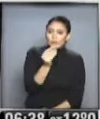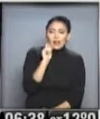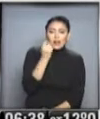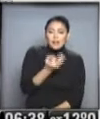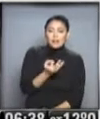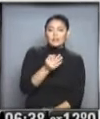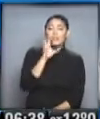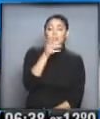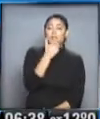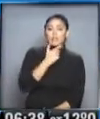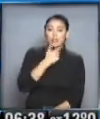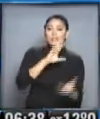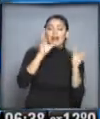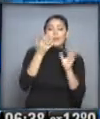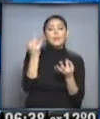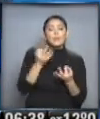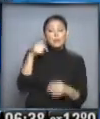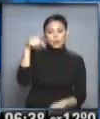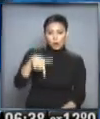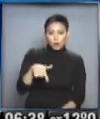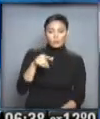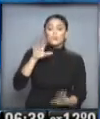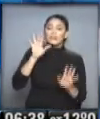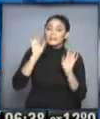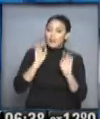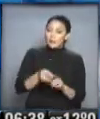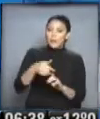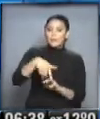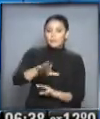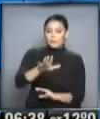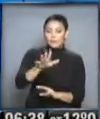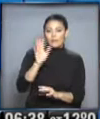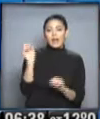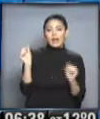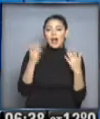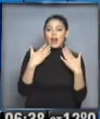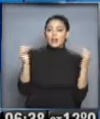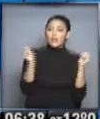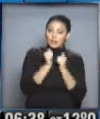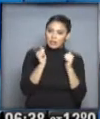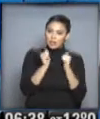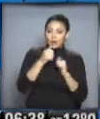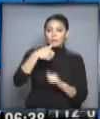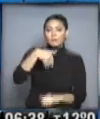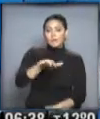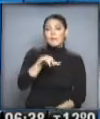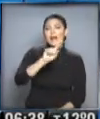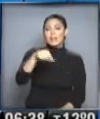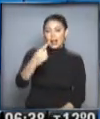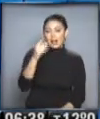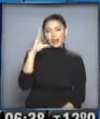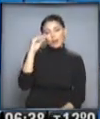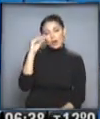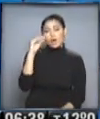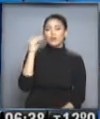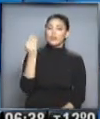Y bueno, en Mendoza buenas condiciones meteorológicas en el día de hoy, pero allí también llegará esta masa de aire frío. Recién a partir de mañana a la